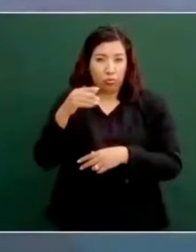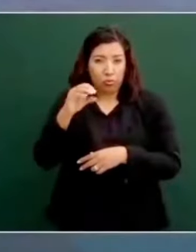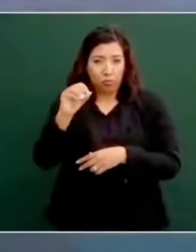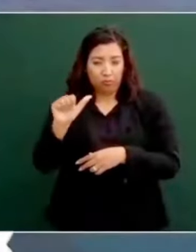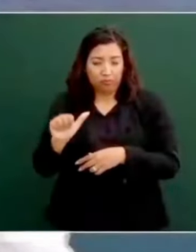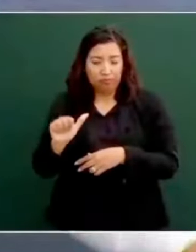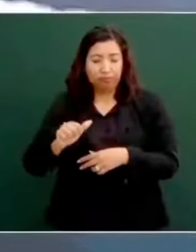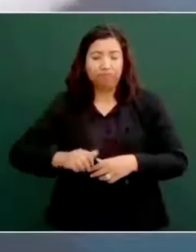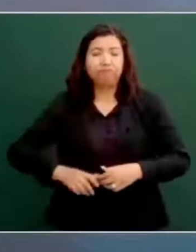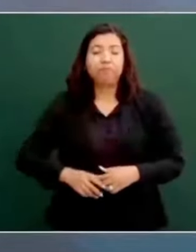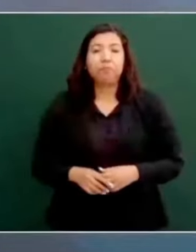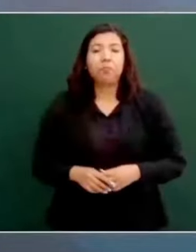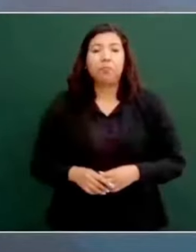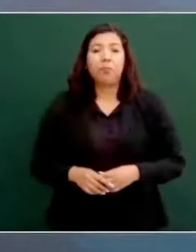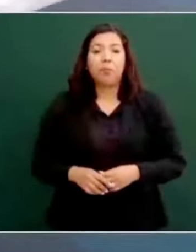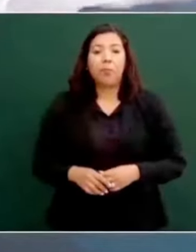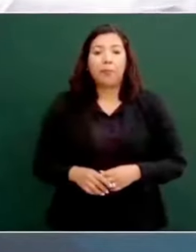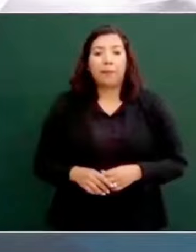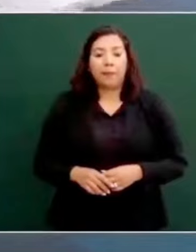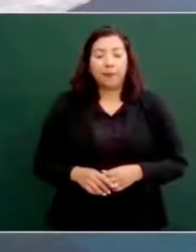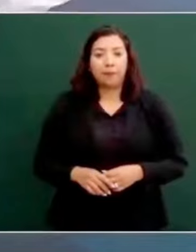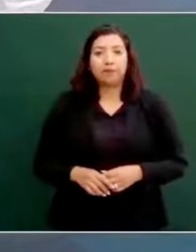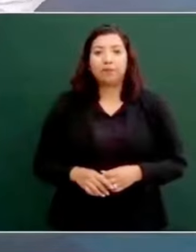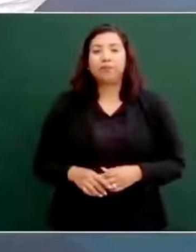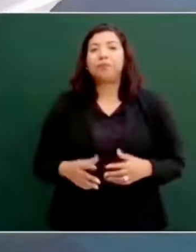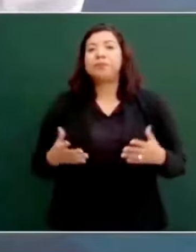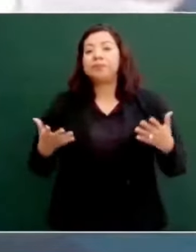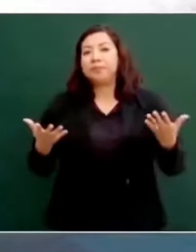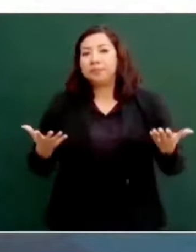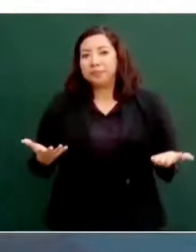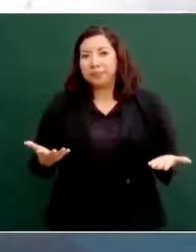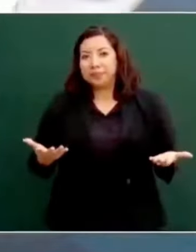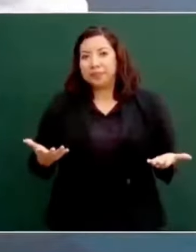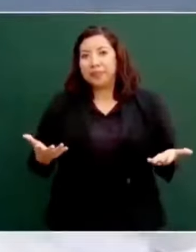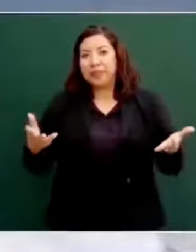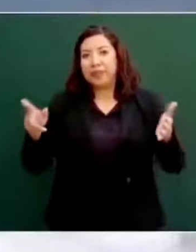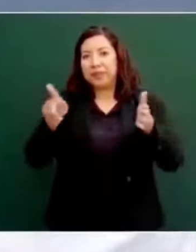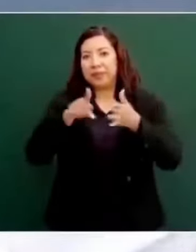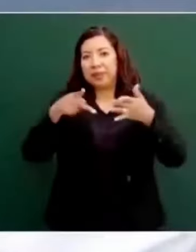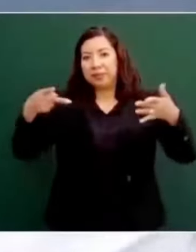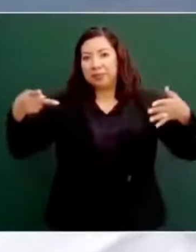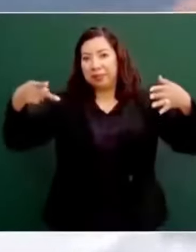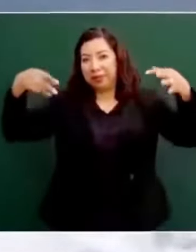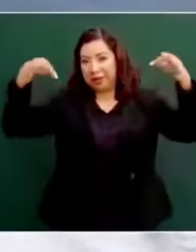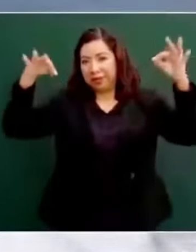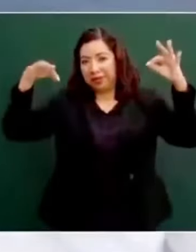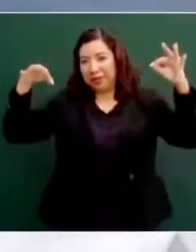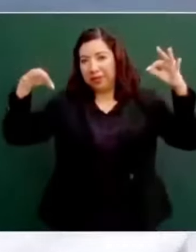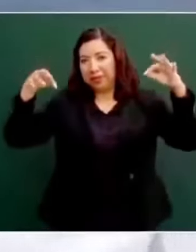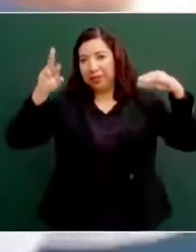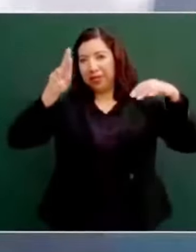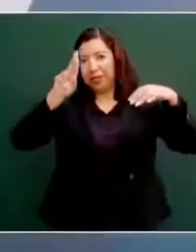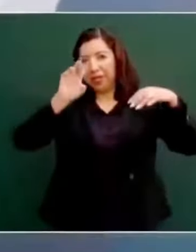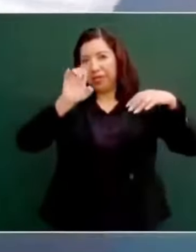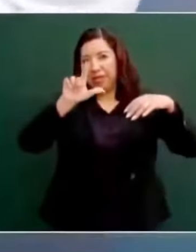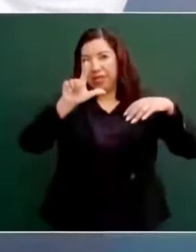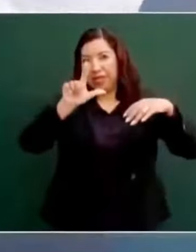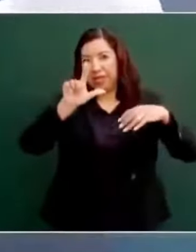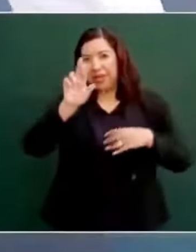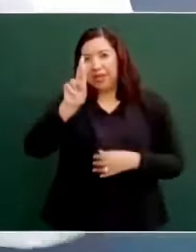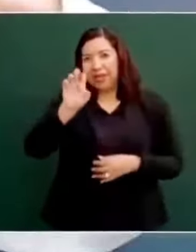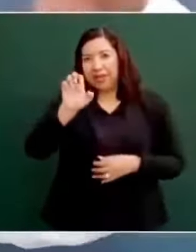Y el reforma a todo lo que daba, como ahorita, como ahora. Si por eso ya